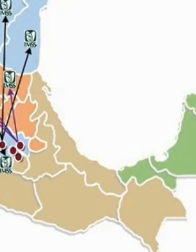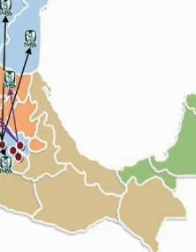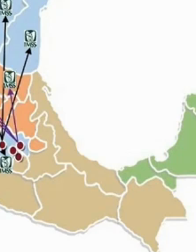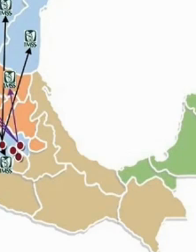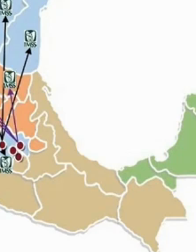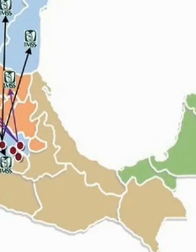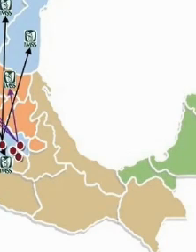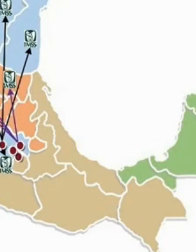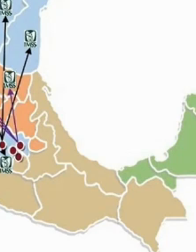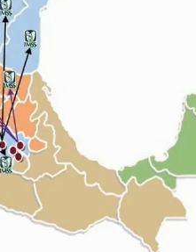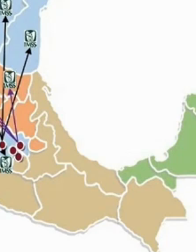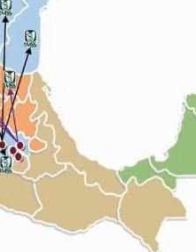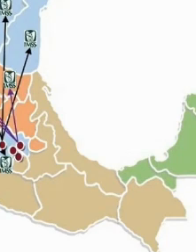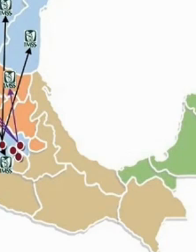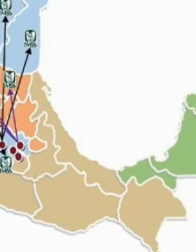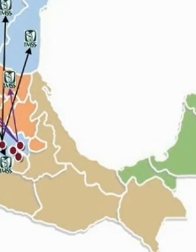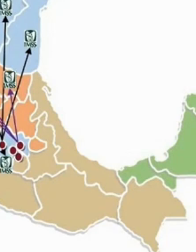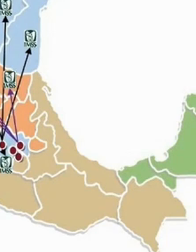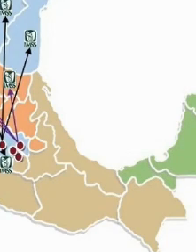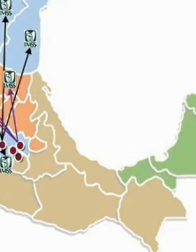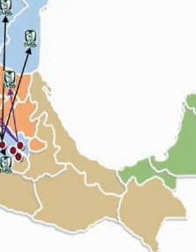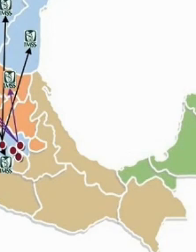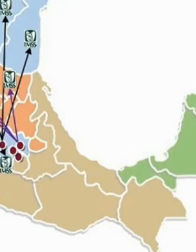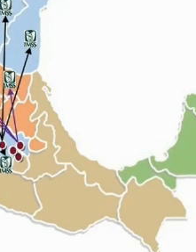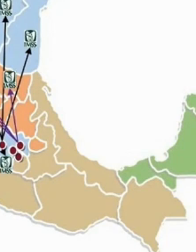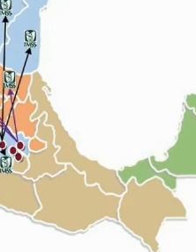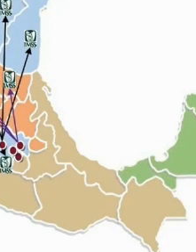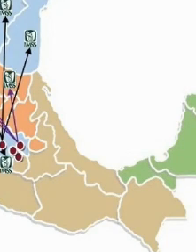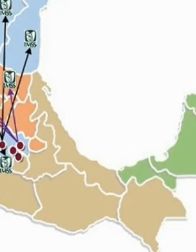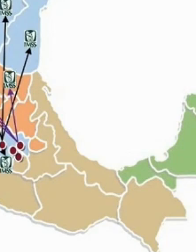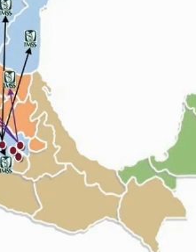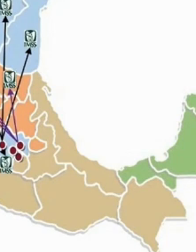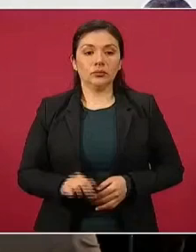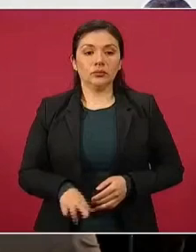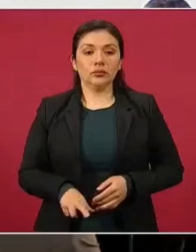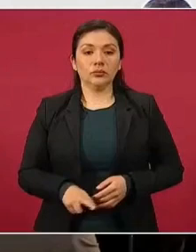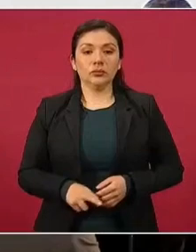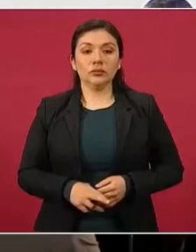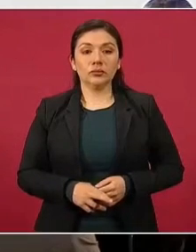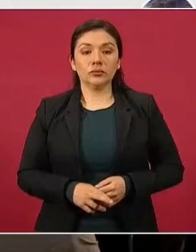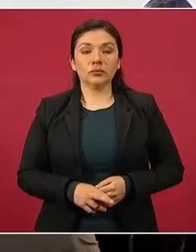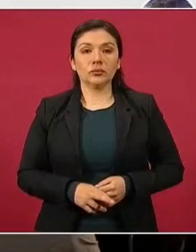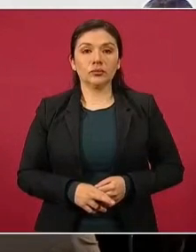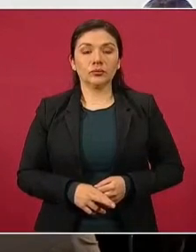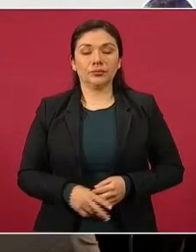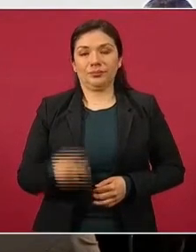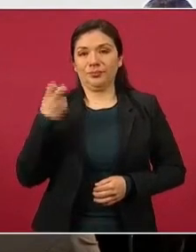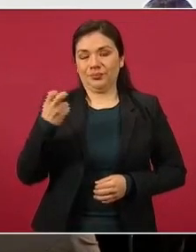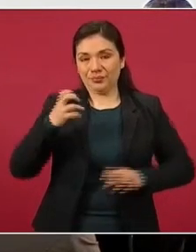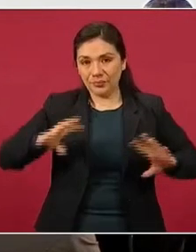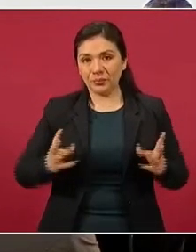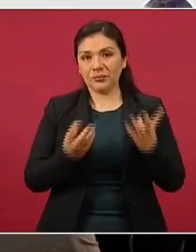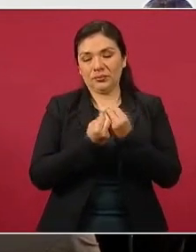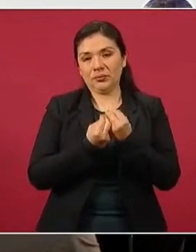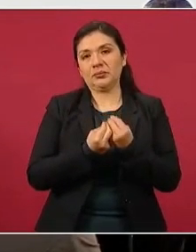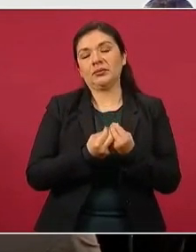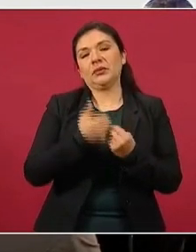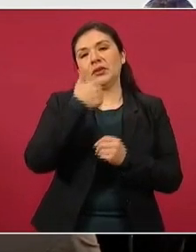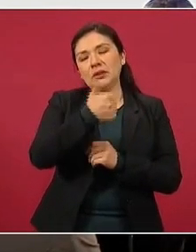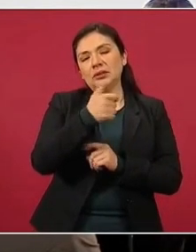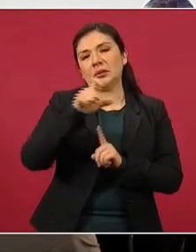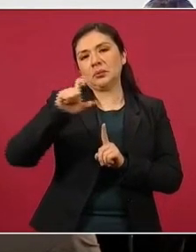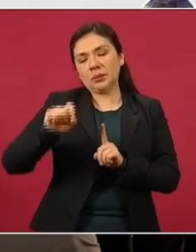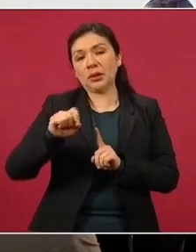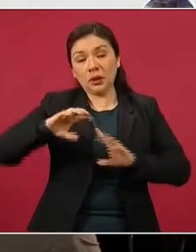de la Secretaría de la Defensa Nacional, seis de la Secretaría de Marina y 20 de Birmex. En total han